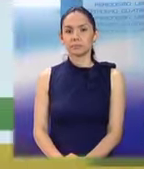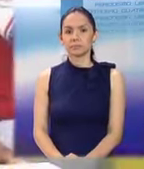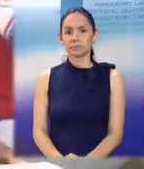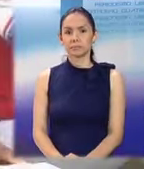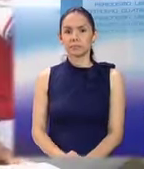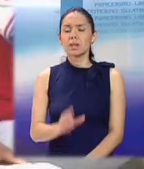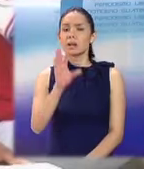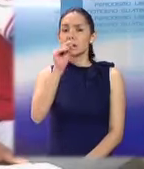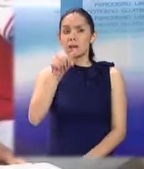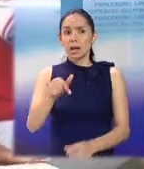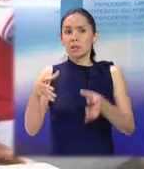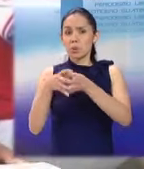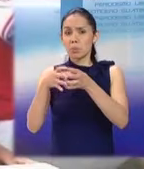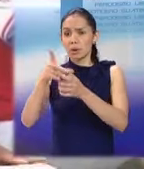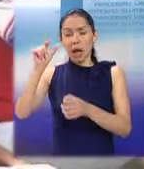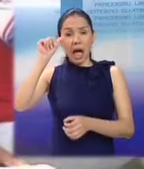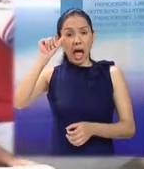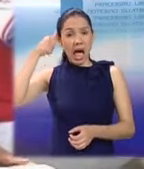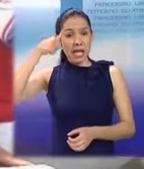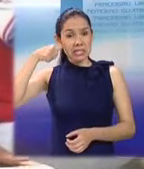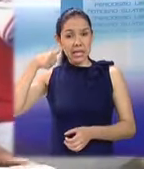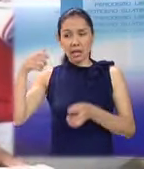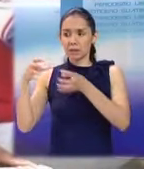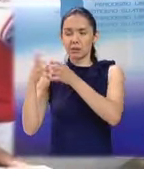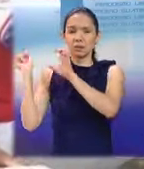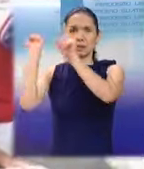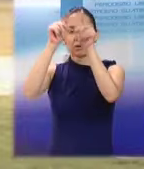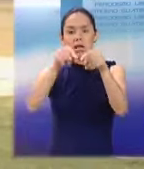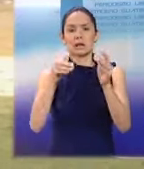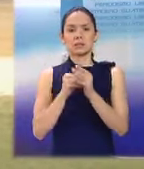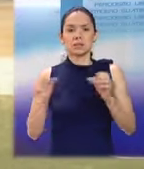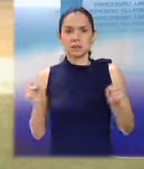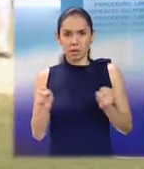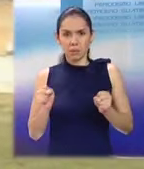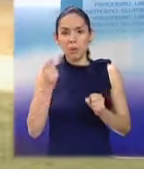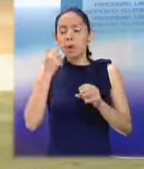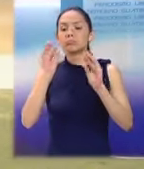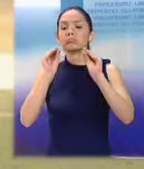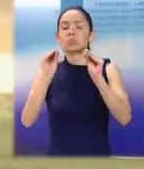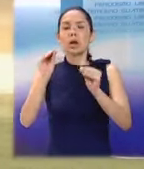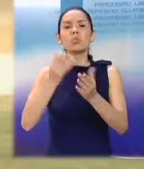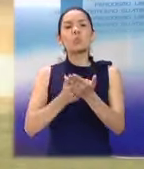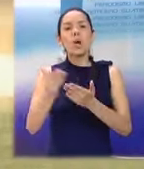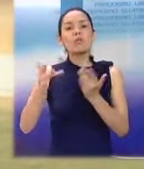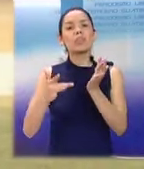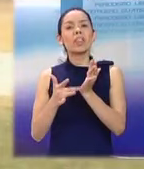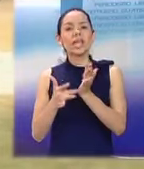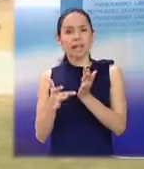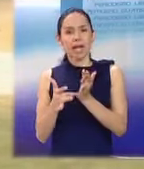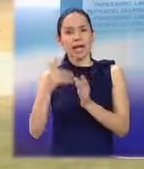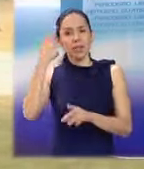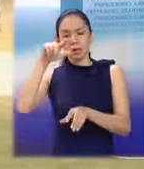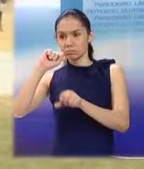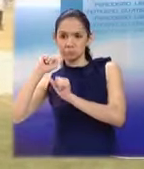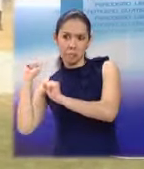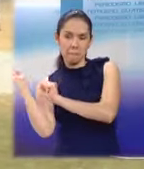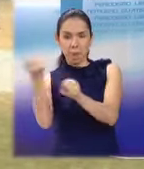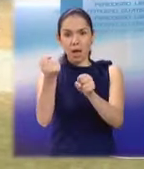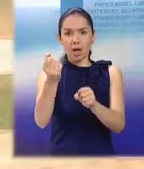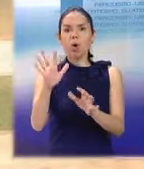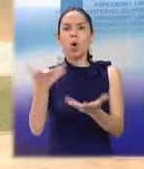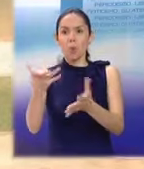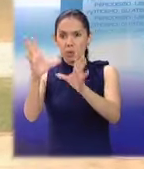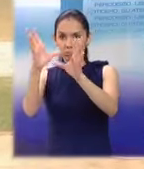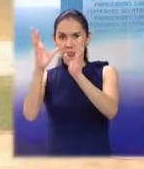Este grupo de asiáticos llegó a Quetzaltenango con la finalidad de enseñar nuevas técnicas de lanzamiento, recepción de bola